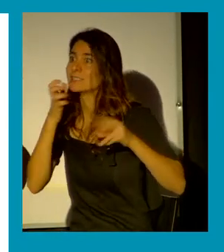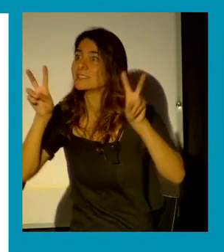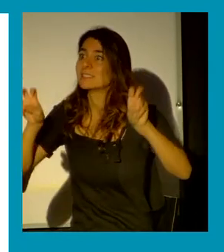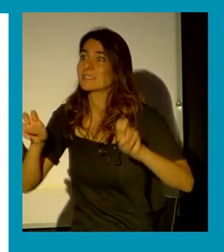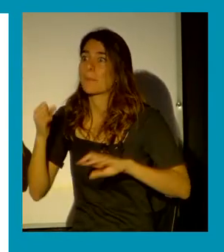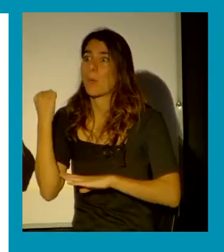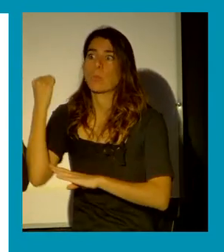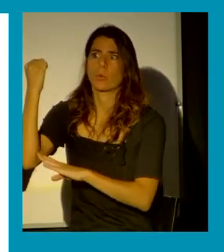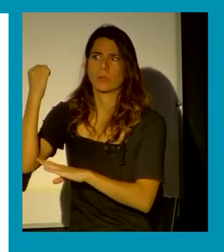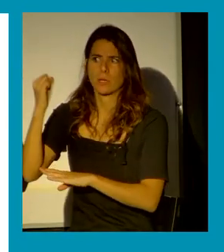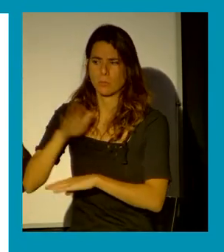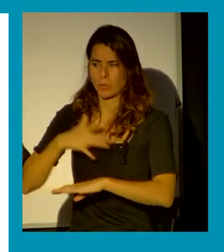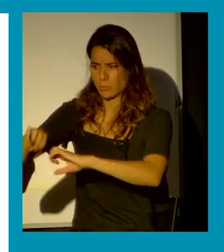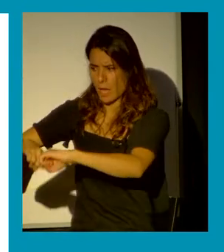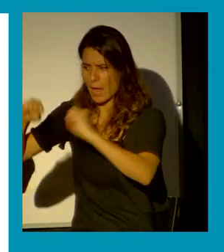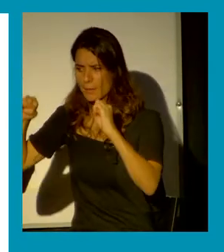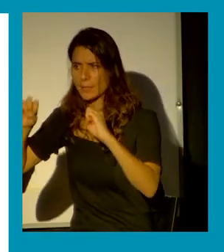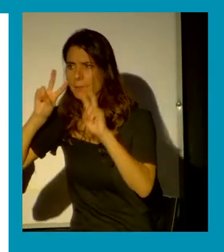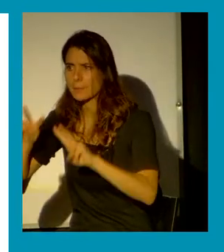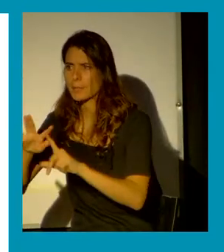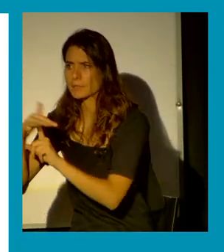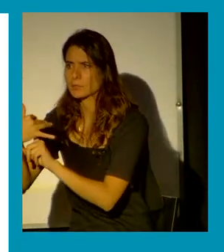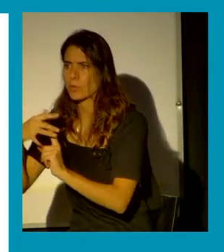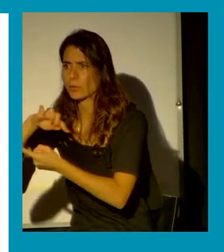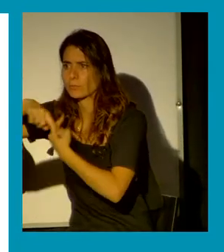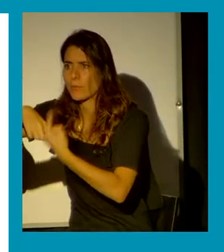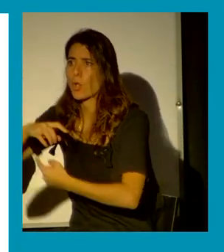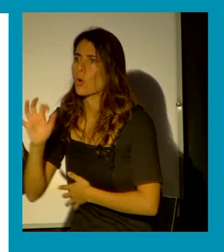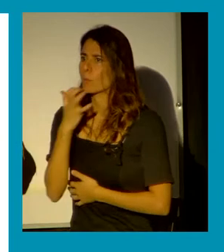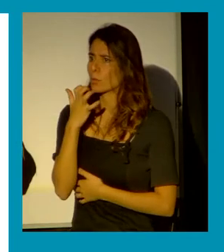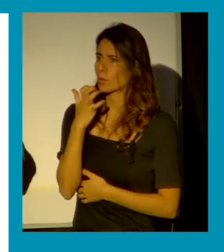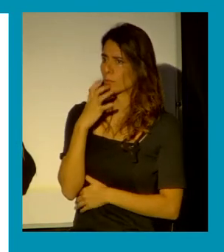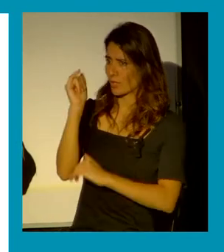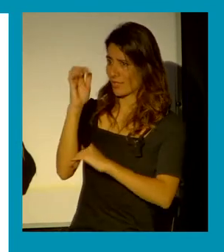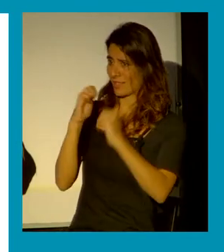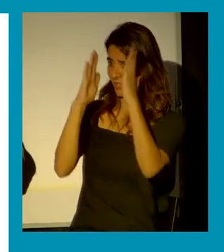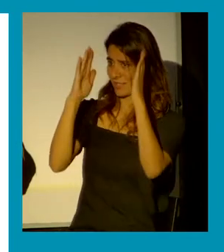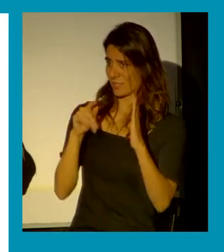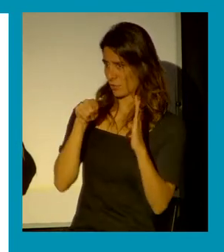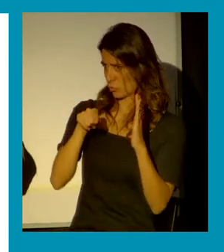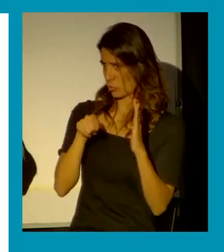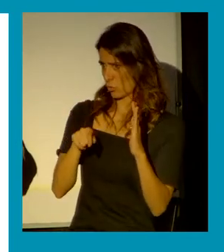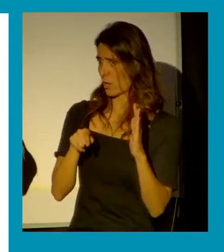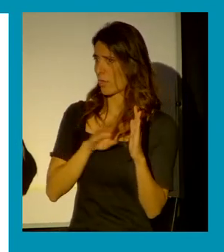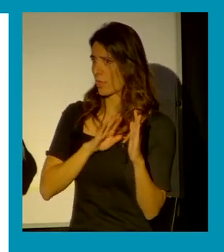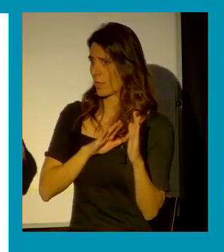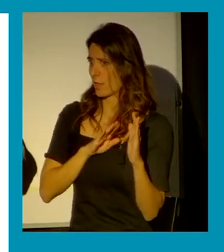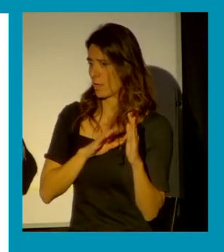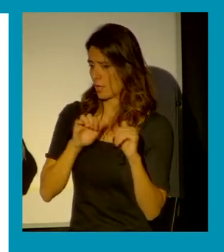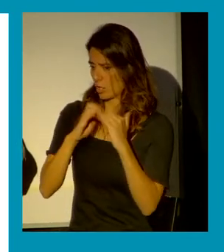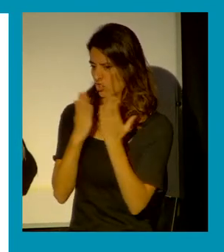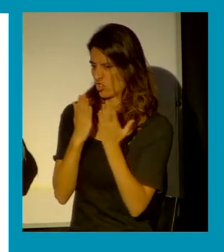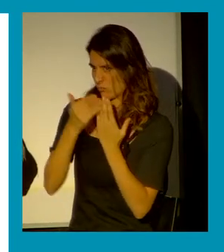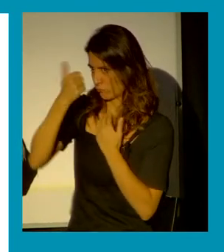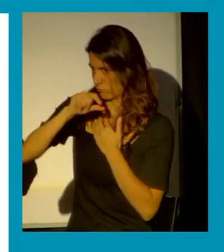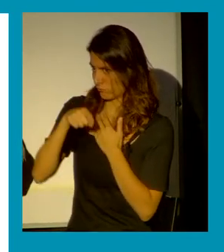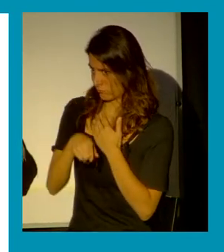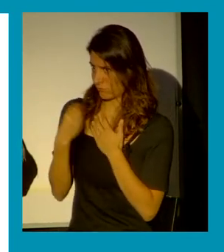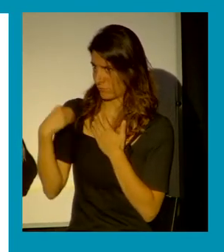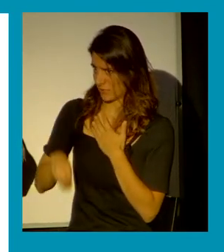caso, por ejemplo, como la condena del caso de los maristas, esto de que con la iglesia hemos topado, que es violencias en ámbitos